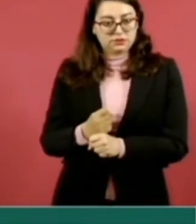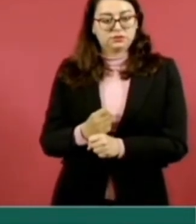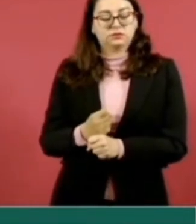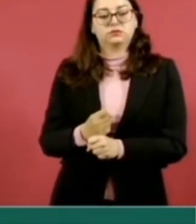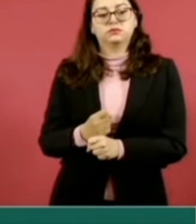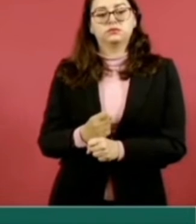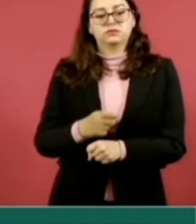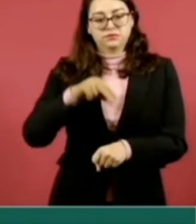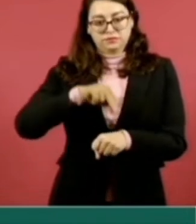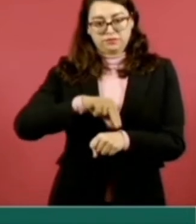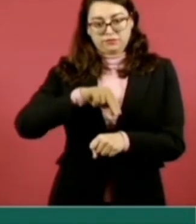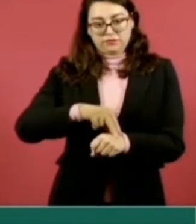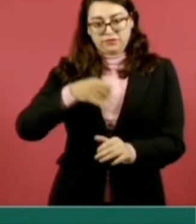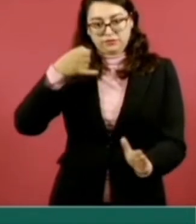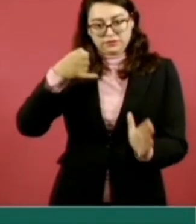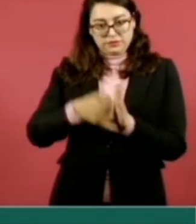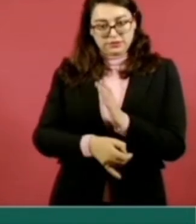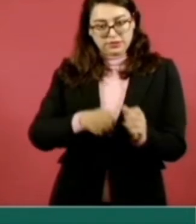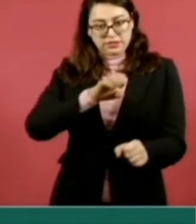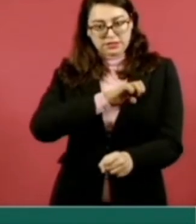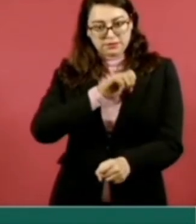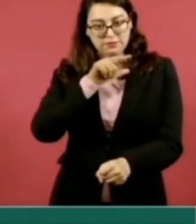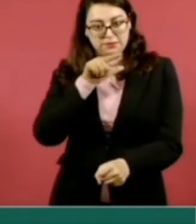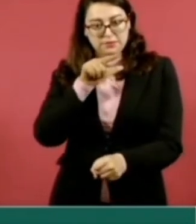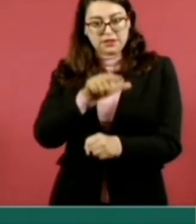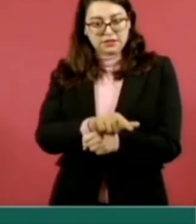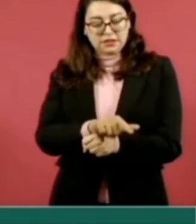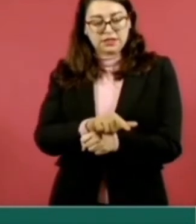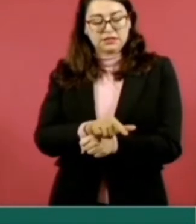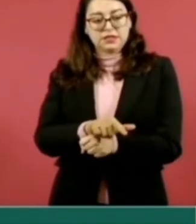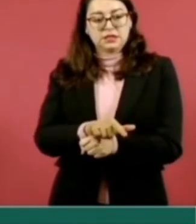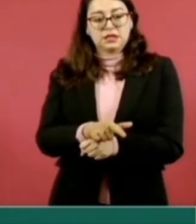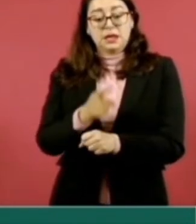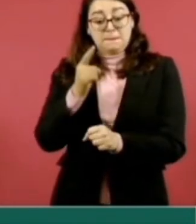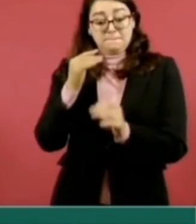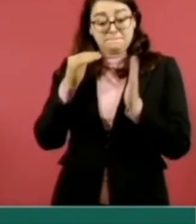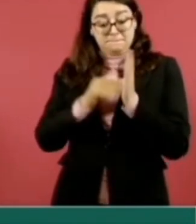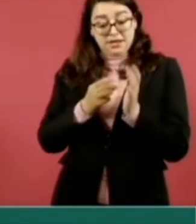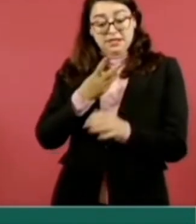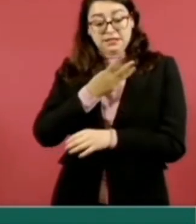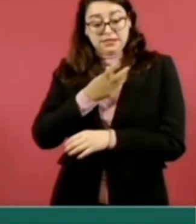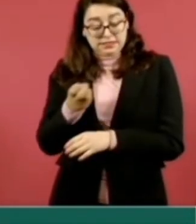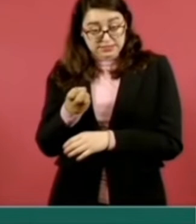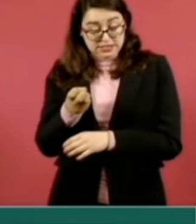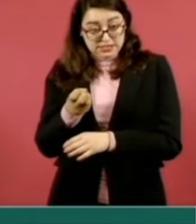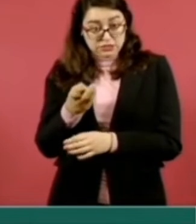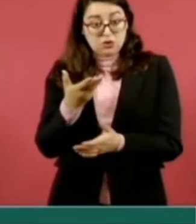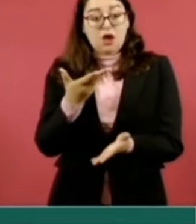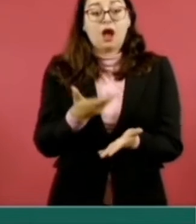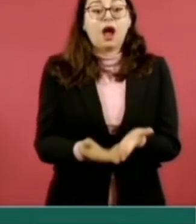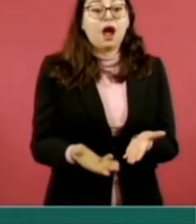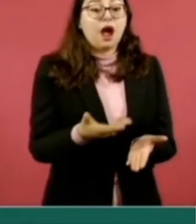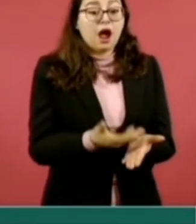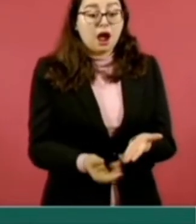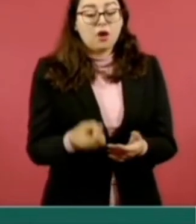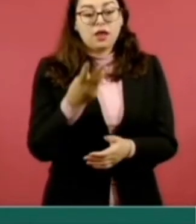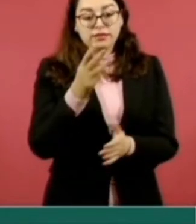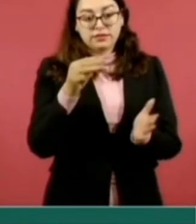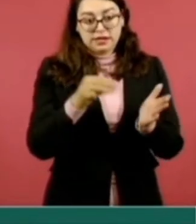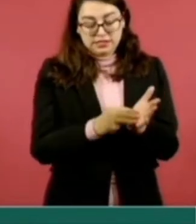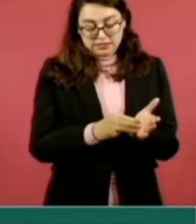productividad mensual de consultas de especialidad pasó de 1 mil 337 consultas al mes a 3 mil